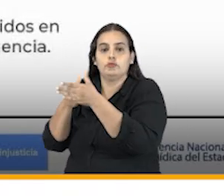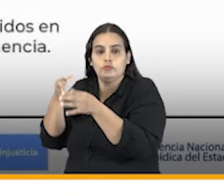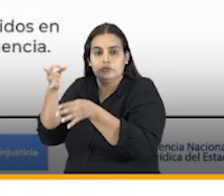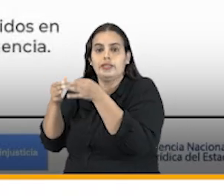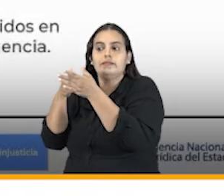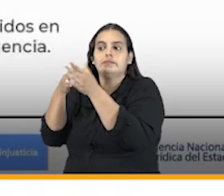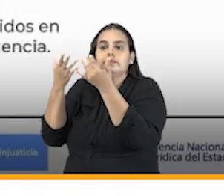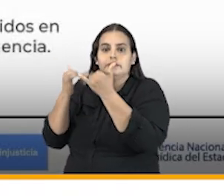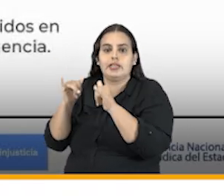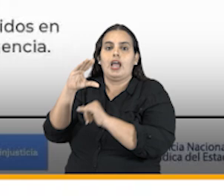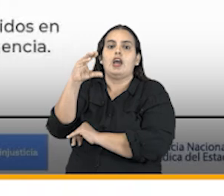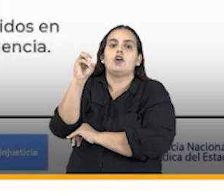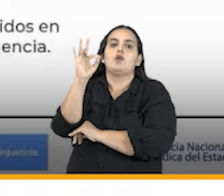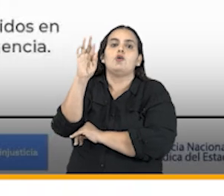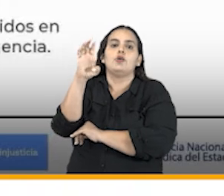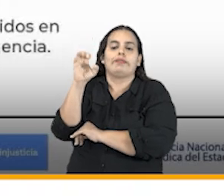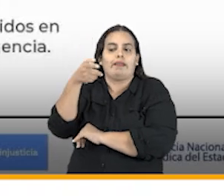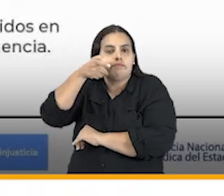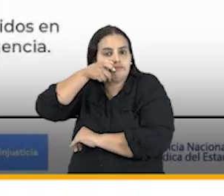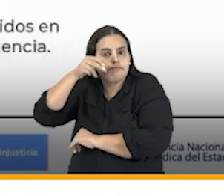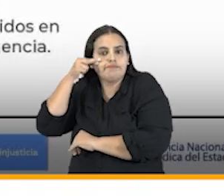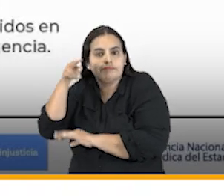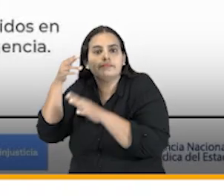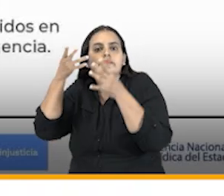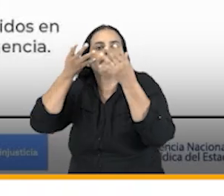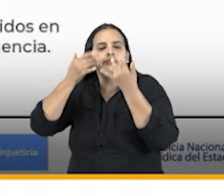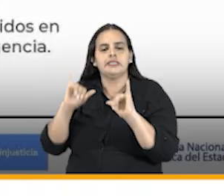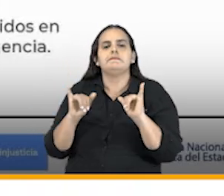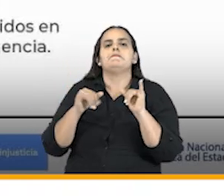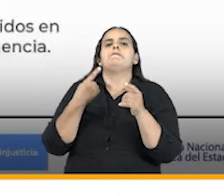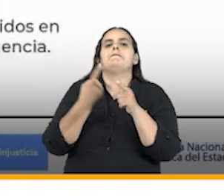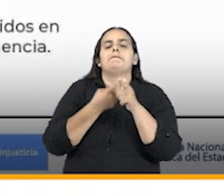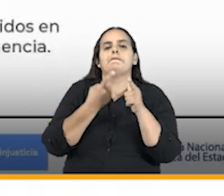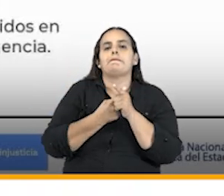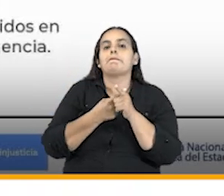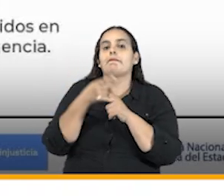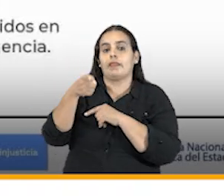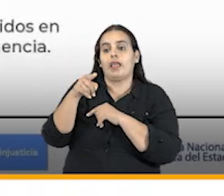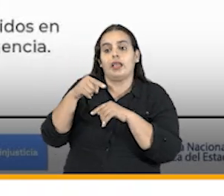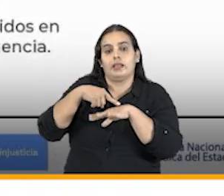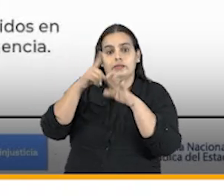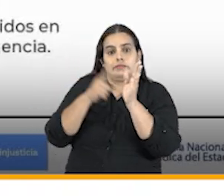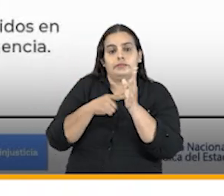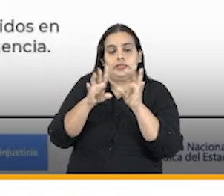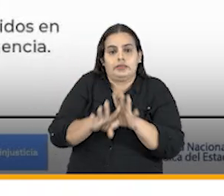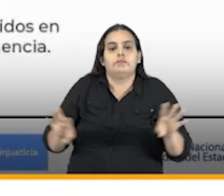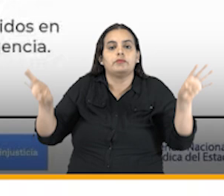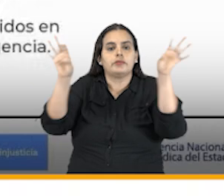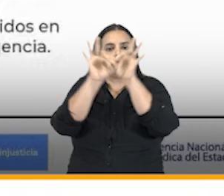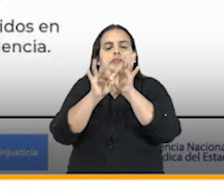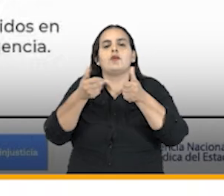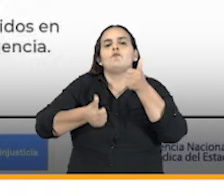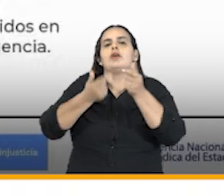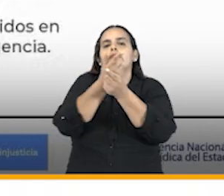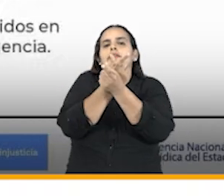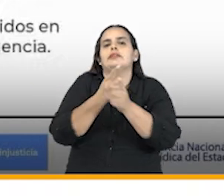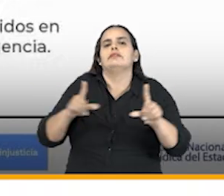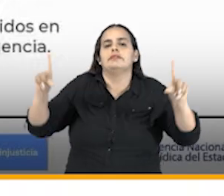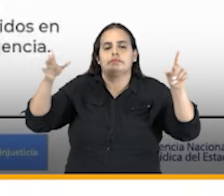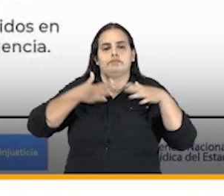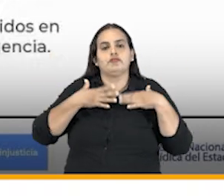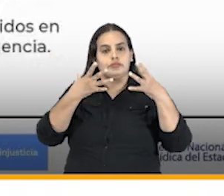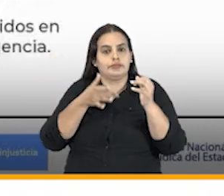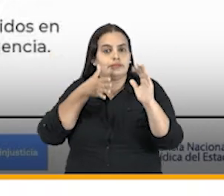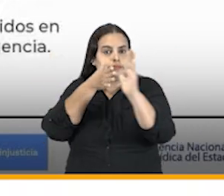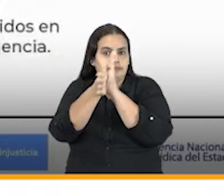en la Corte Constitucional y en sede de revisión dos litigios importantísimos en materia de privación injusta de la libertad y aquí